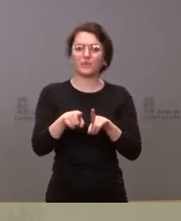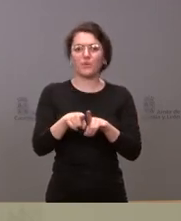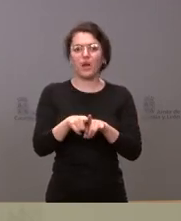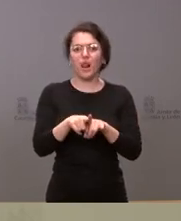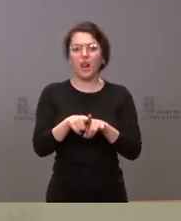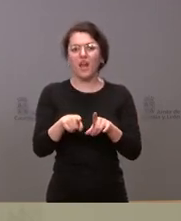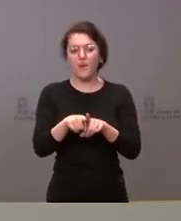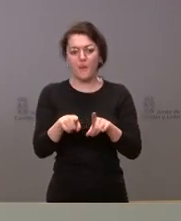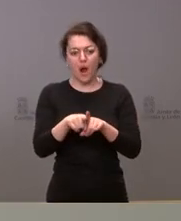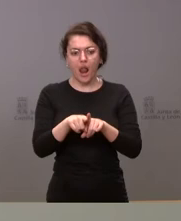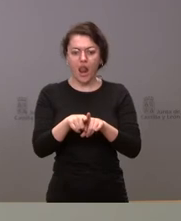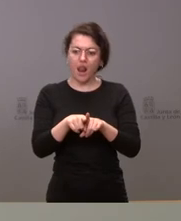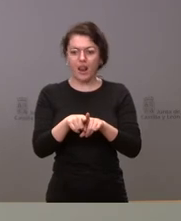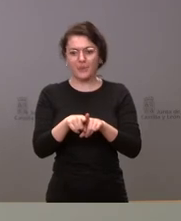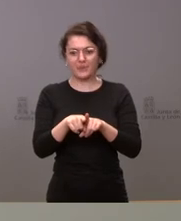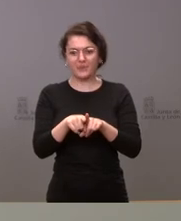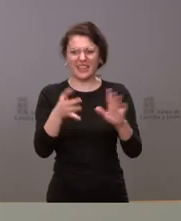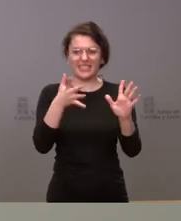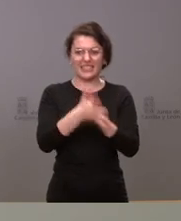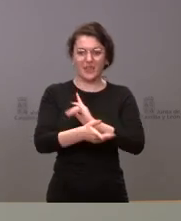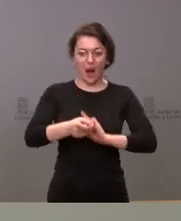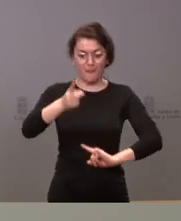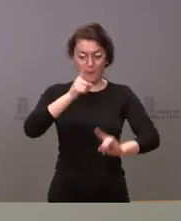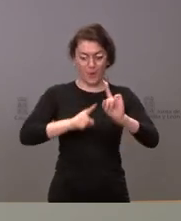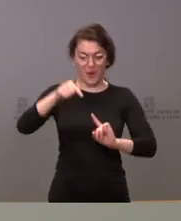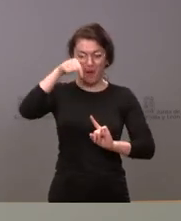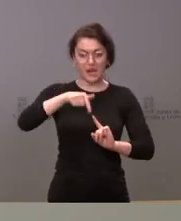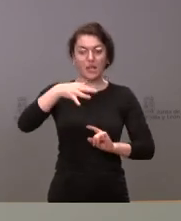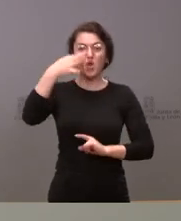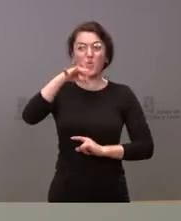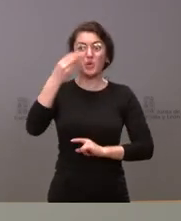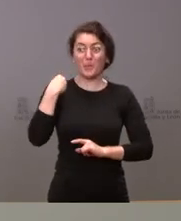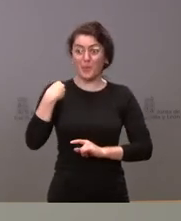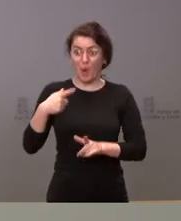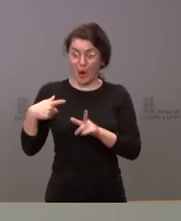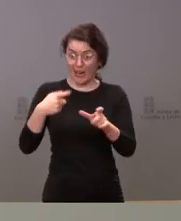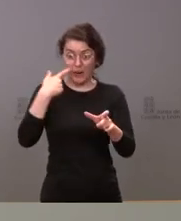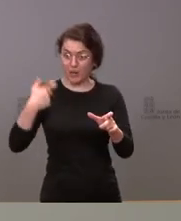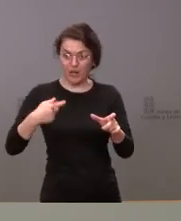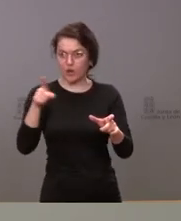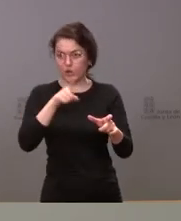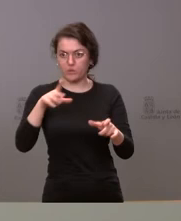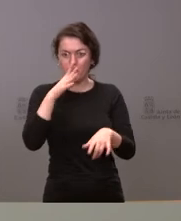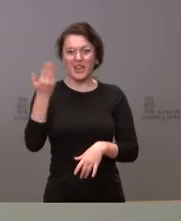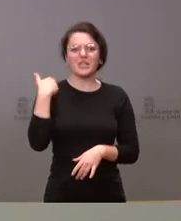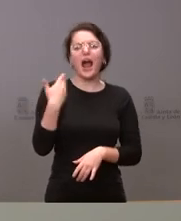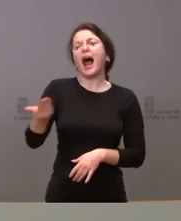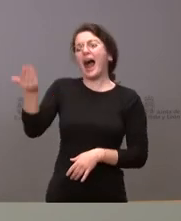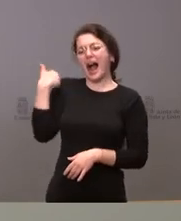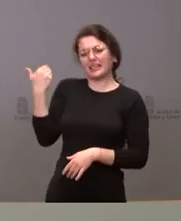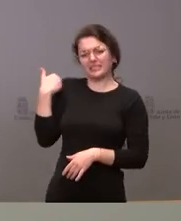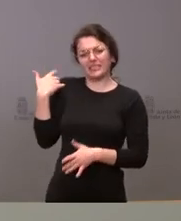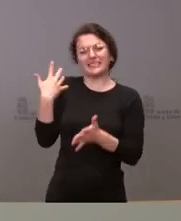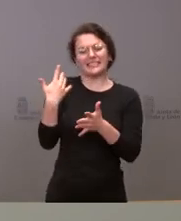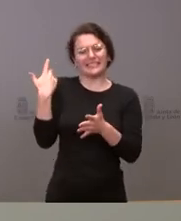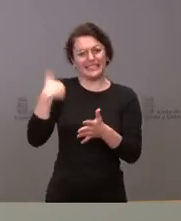plantear esto como que el único problema que tenemos es este ya lo teníamos de antes nosotros ya veníamos respondiendo a los problemas de antes